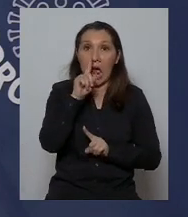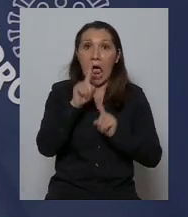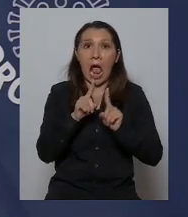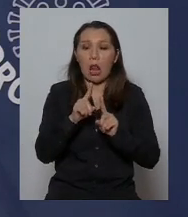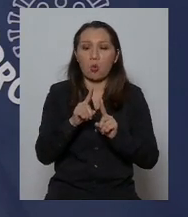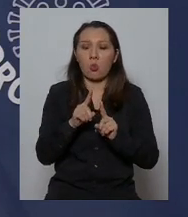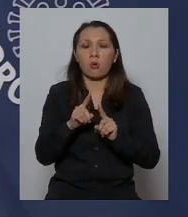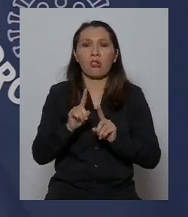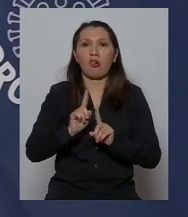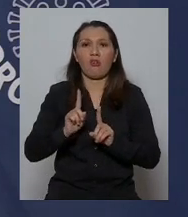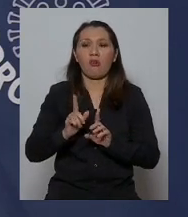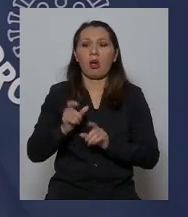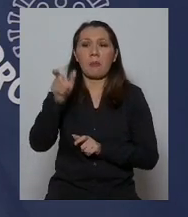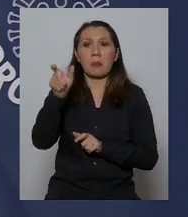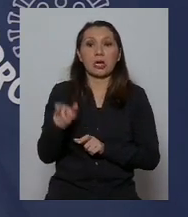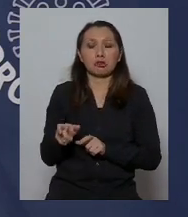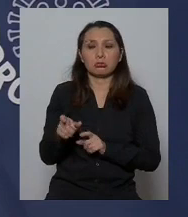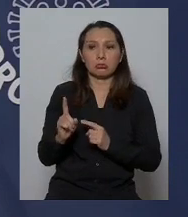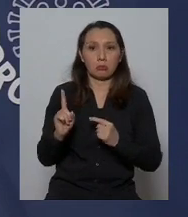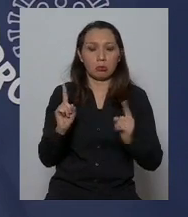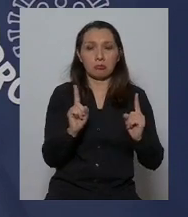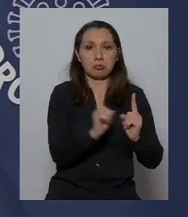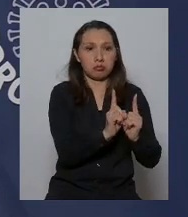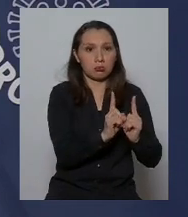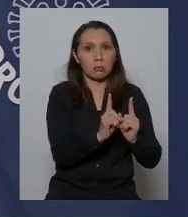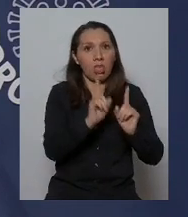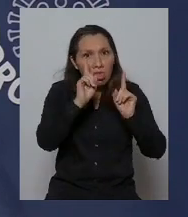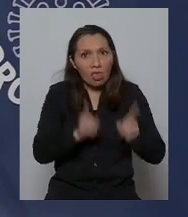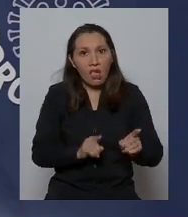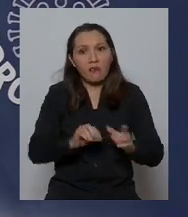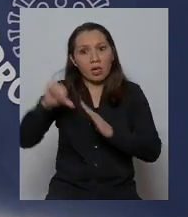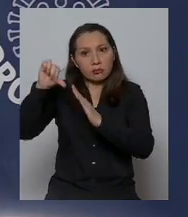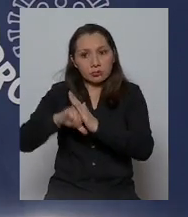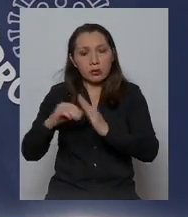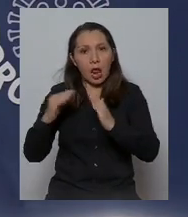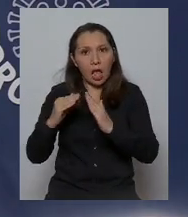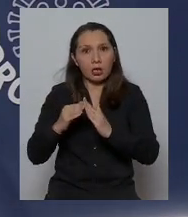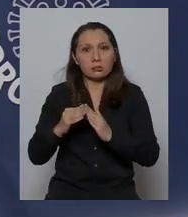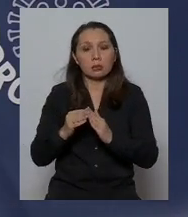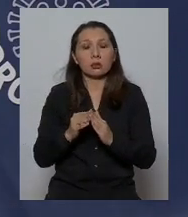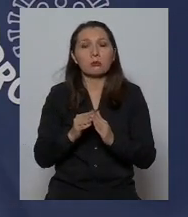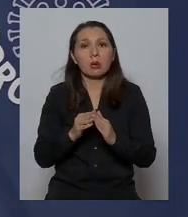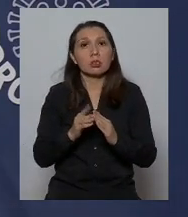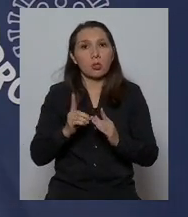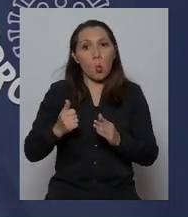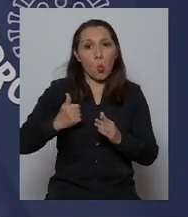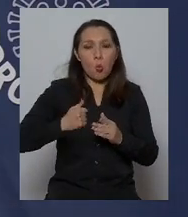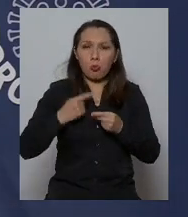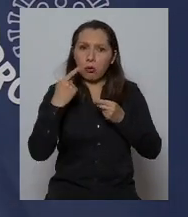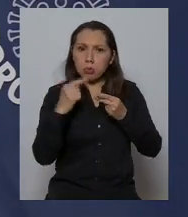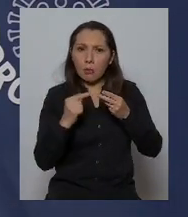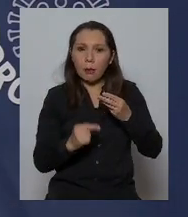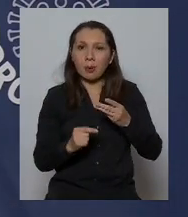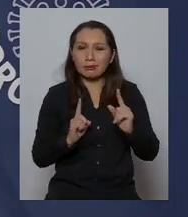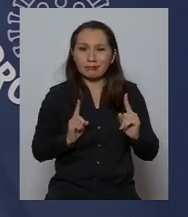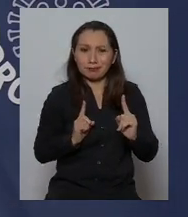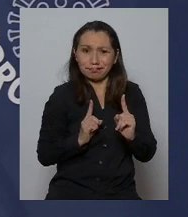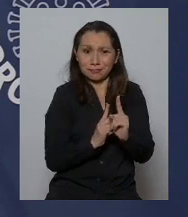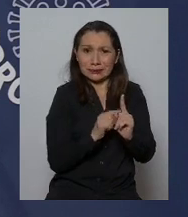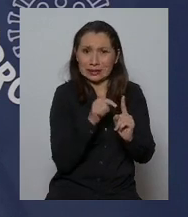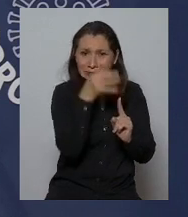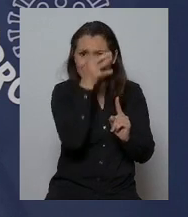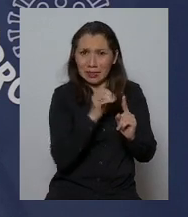aseguradores para personas que legítimamente tenían que estar en cuarentena dado que eran cumplían con el criterio de contacto